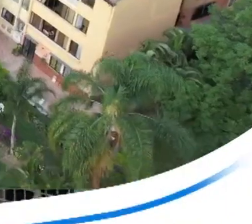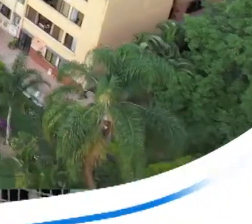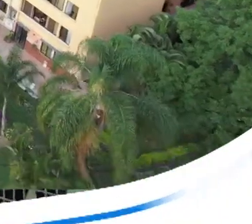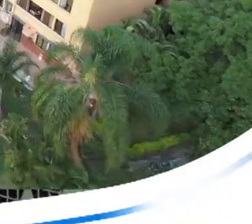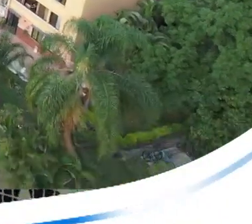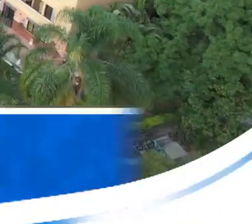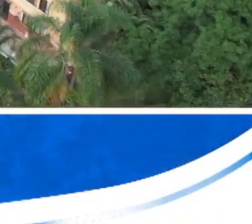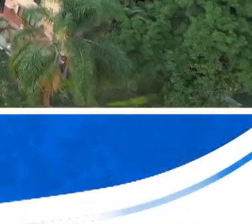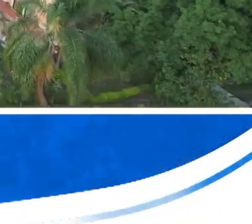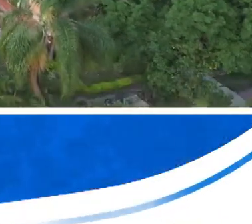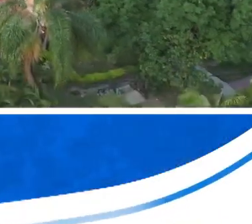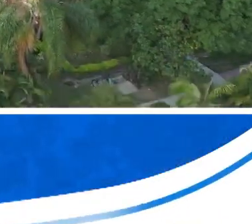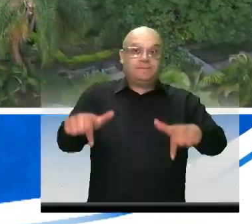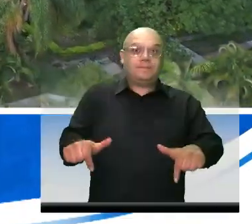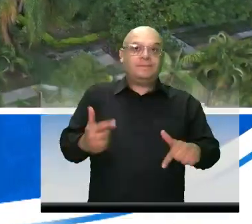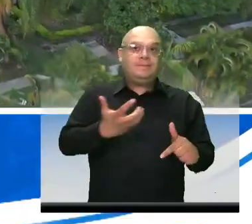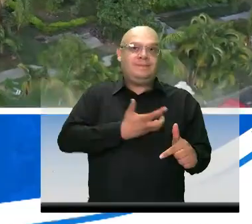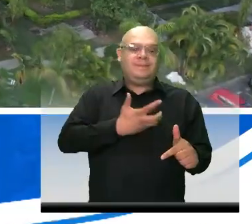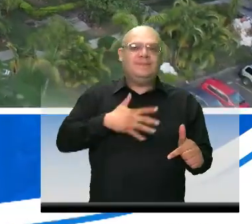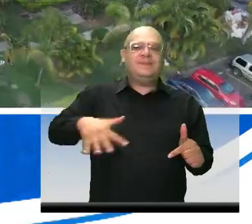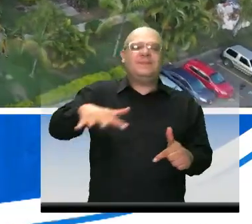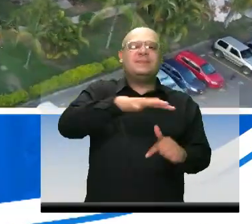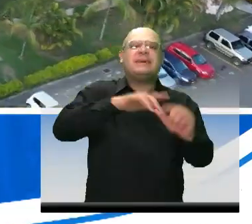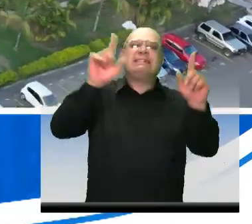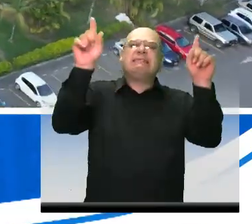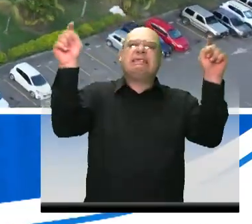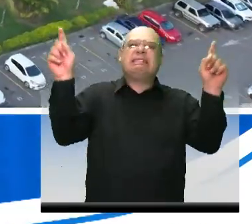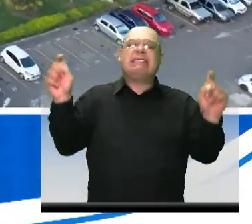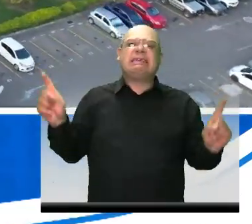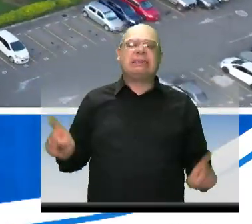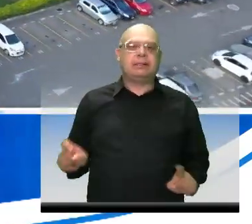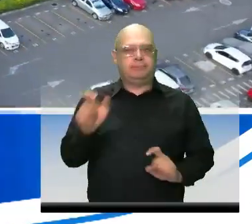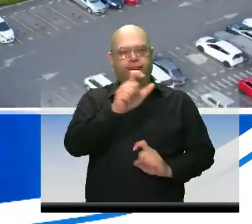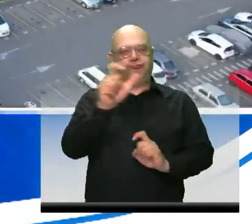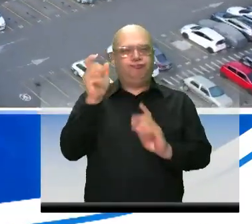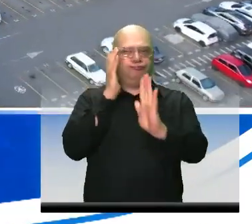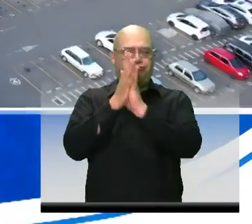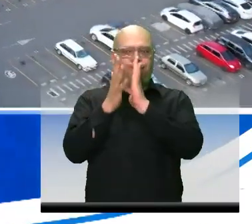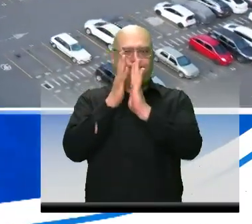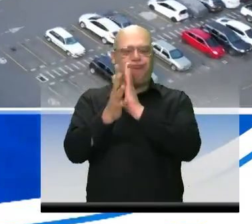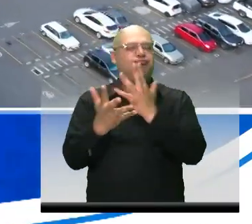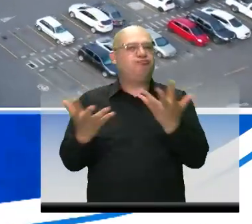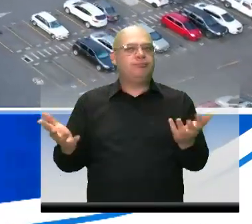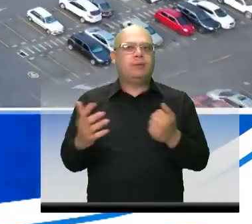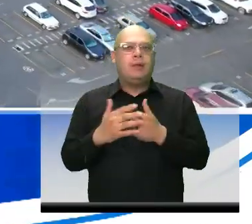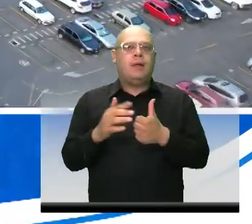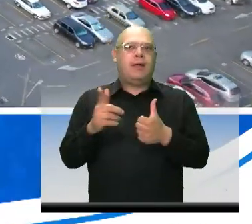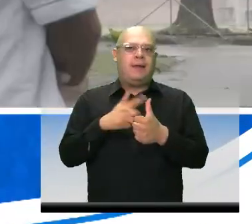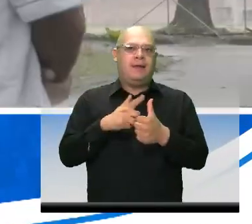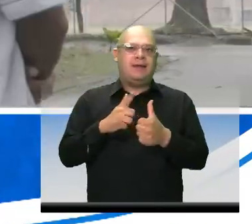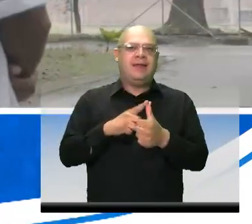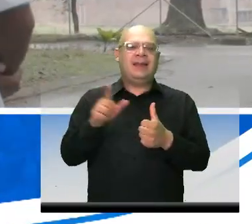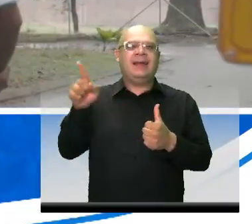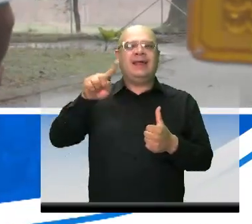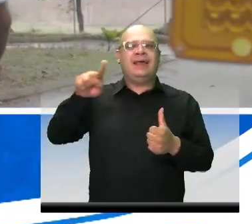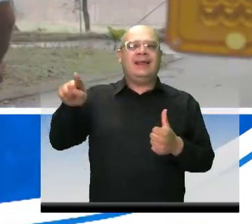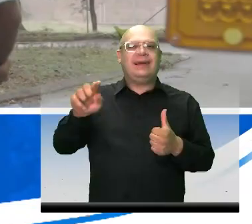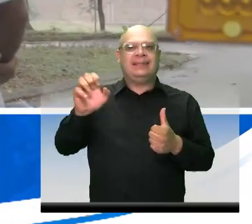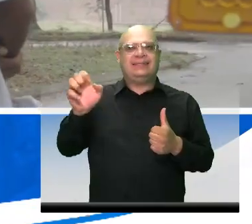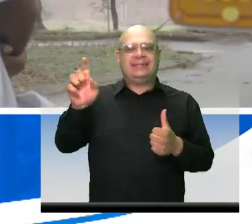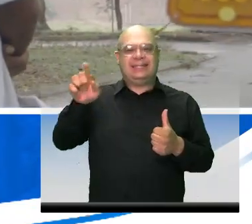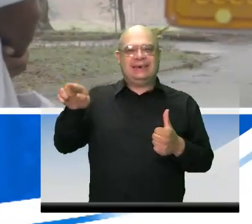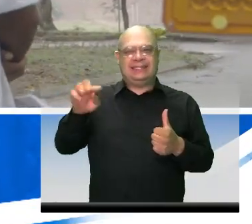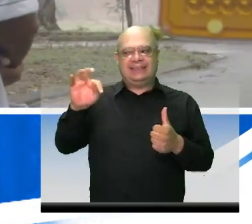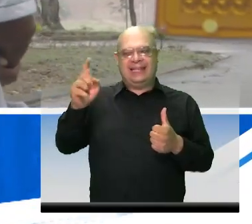Bueno, alcalde, hoy tenemos temas espectaculares para contarle a la ciudadanía. Vamos a hablar del cesteadero, esta obra que se entregó, también de la